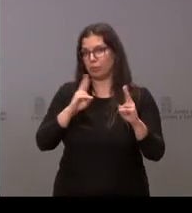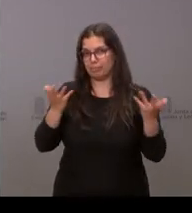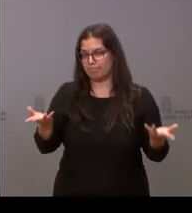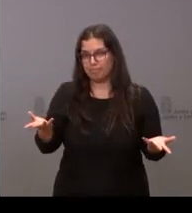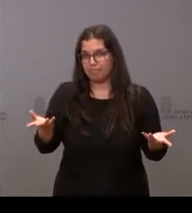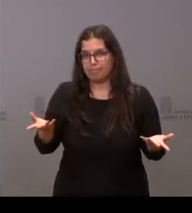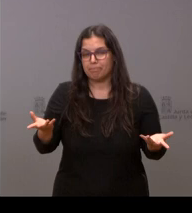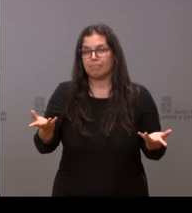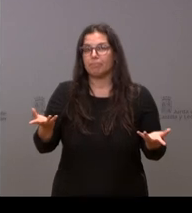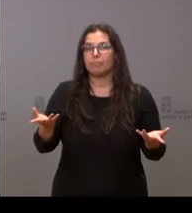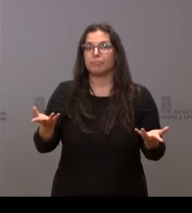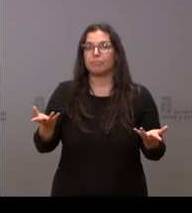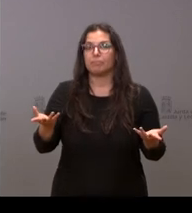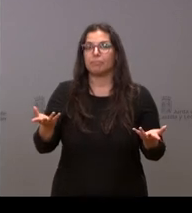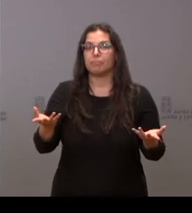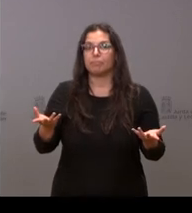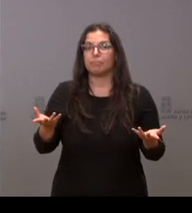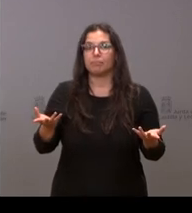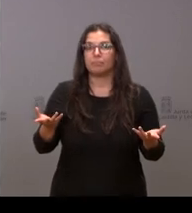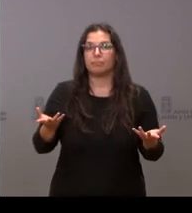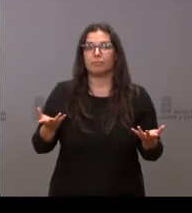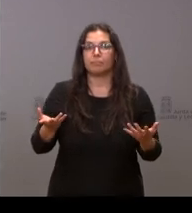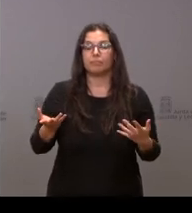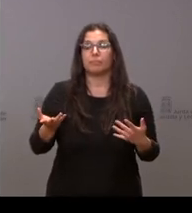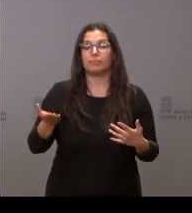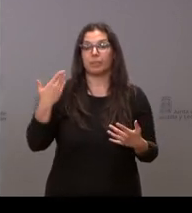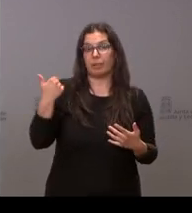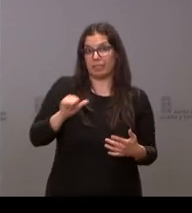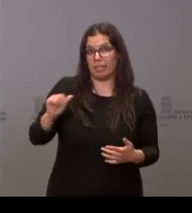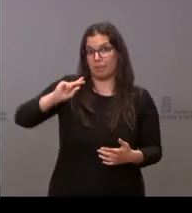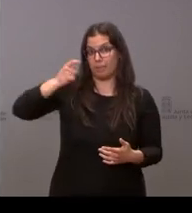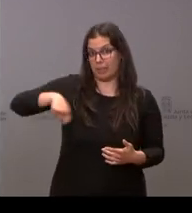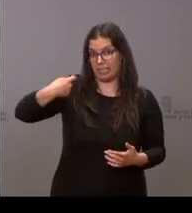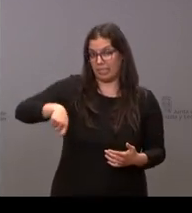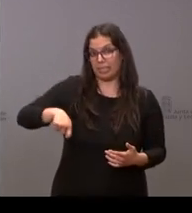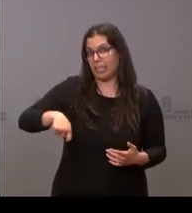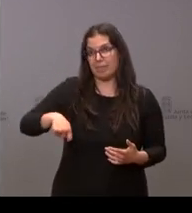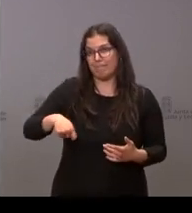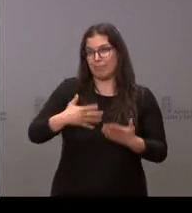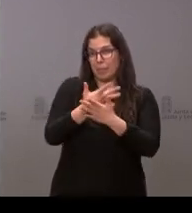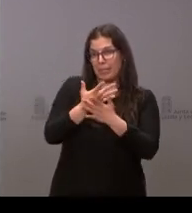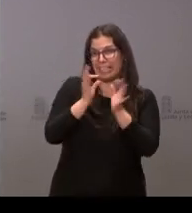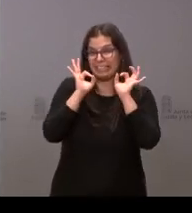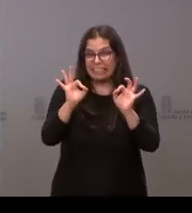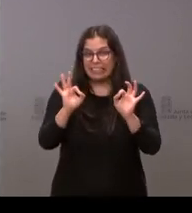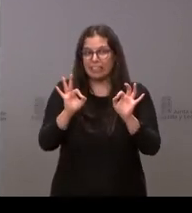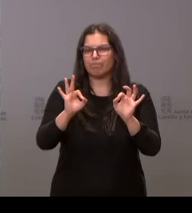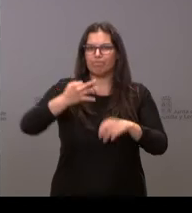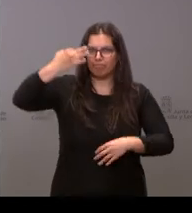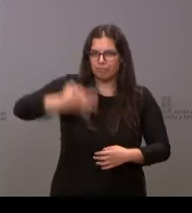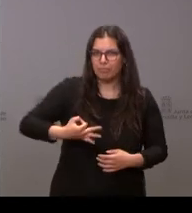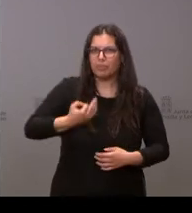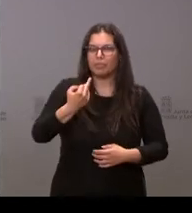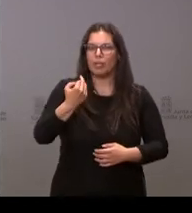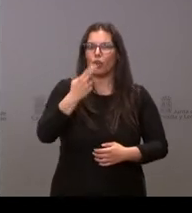o por lo menos respuesta, y la semana pasada al presidente tampoco me pudo concretar si efectivamente se iba a retomar ese